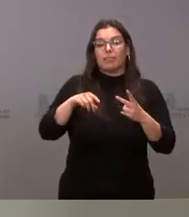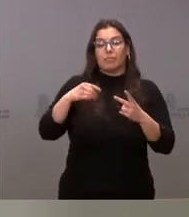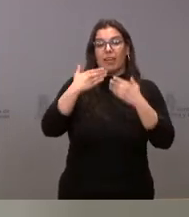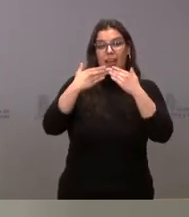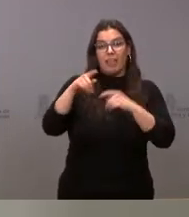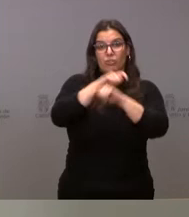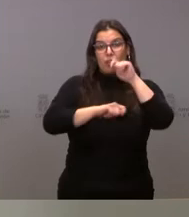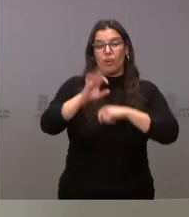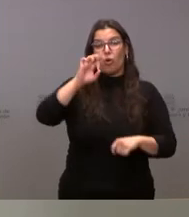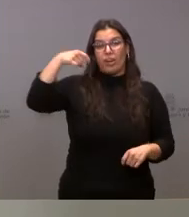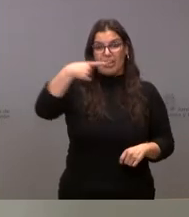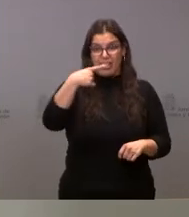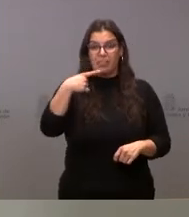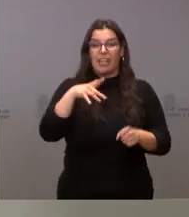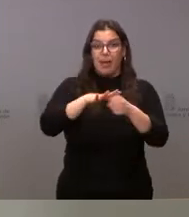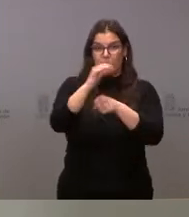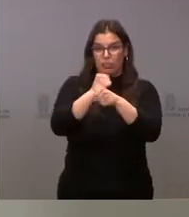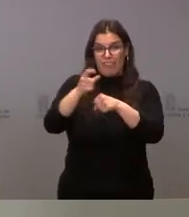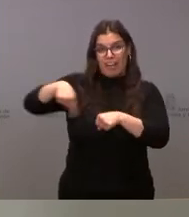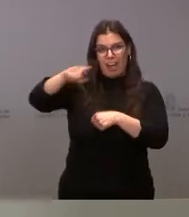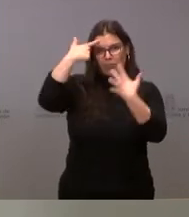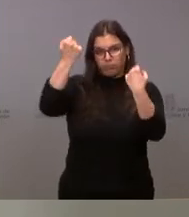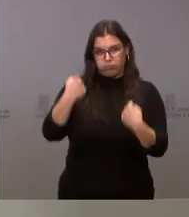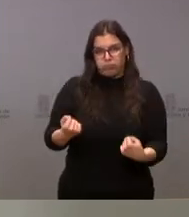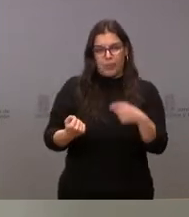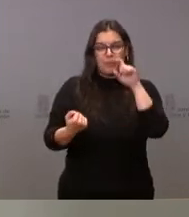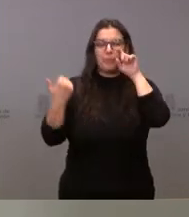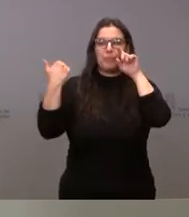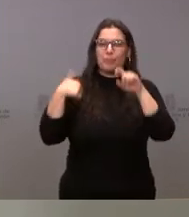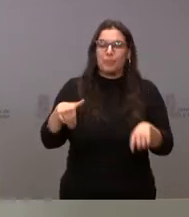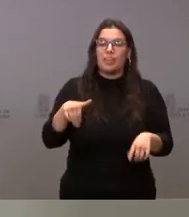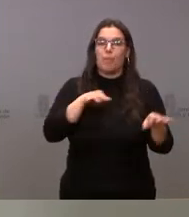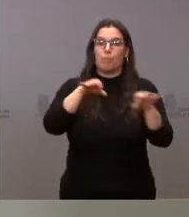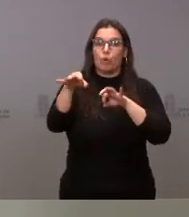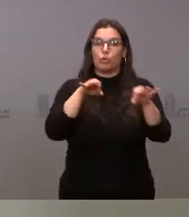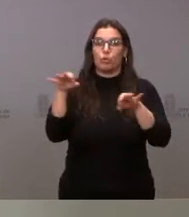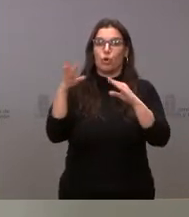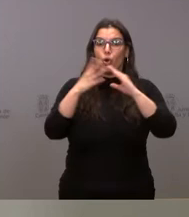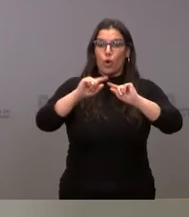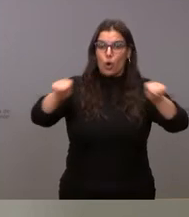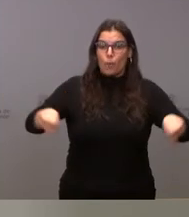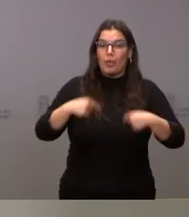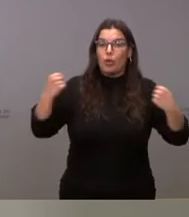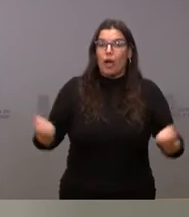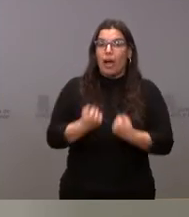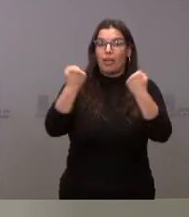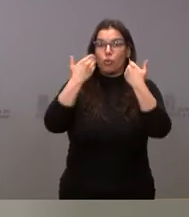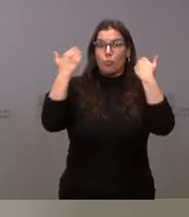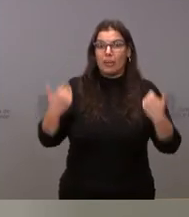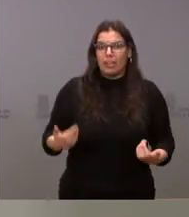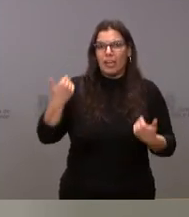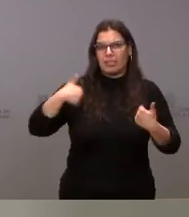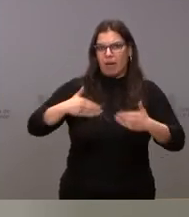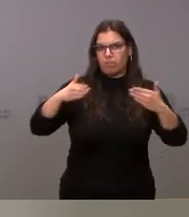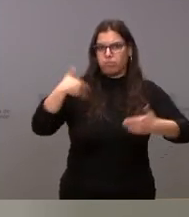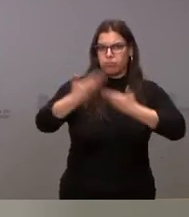dedican a este ámbito. Hemos activado ya el protocolo del Convenio de Acción Humanitaria, junto con